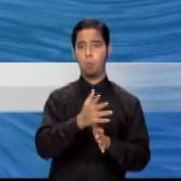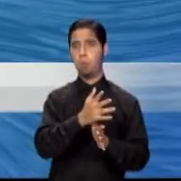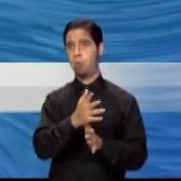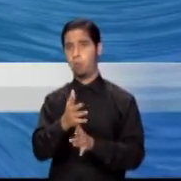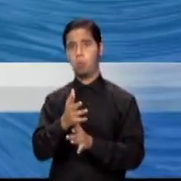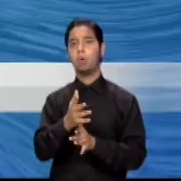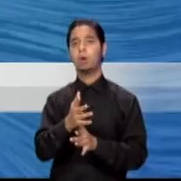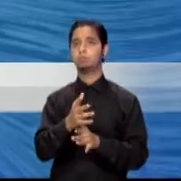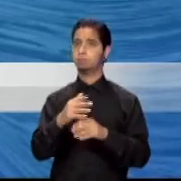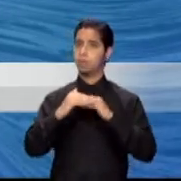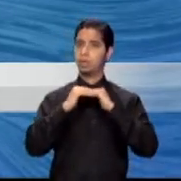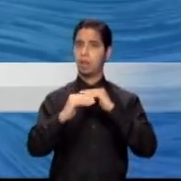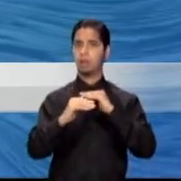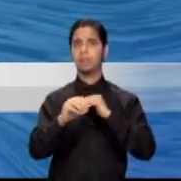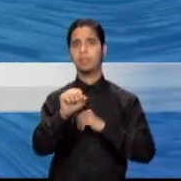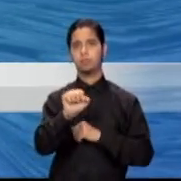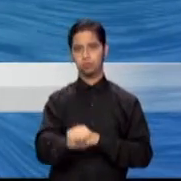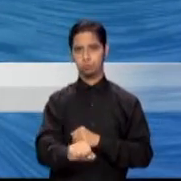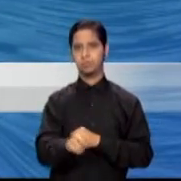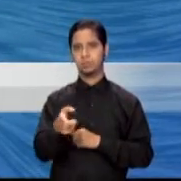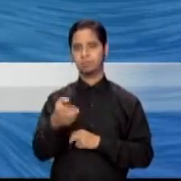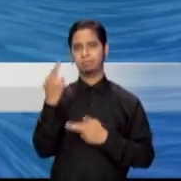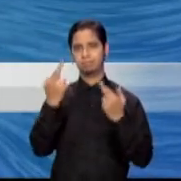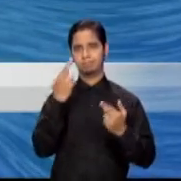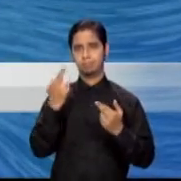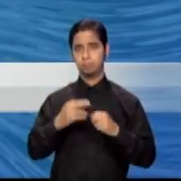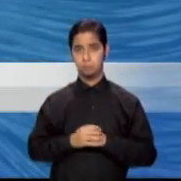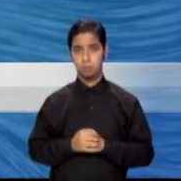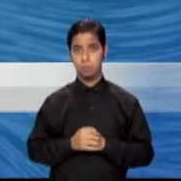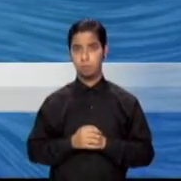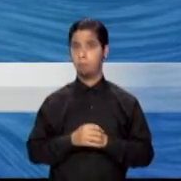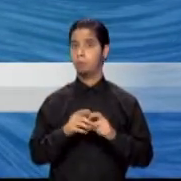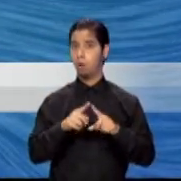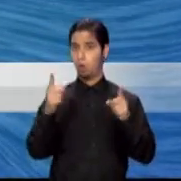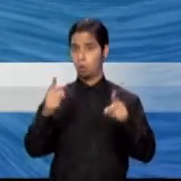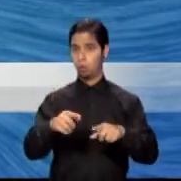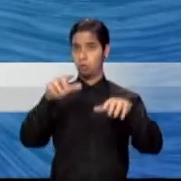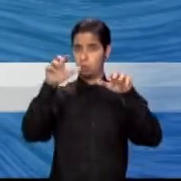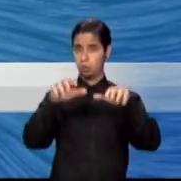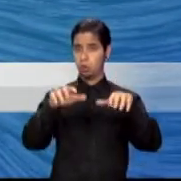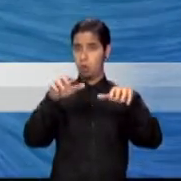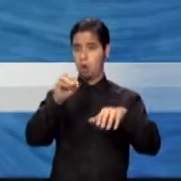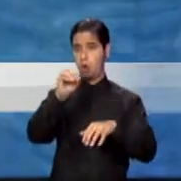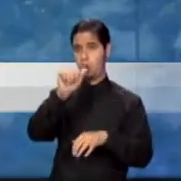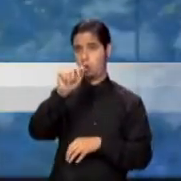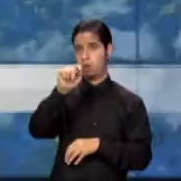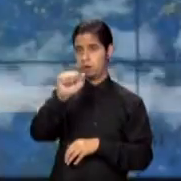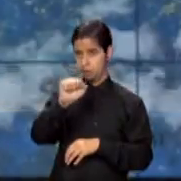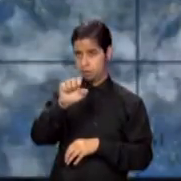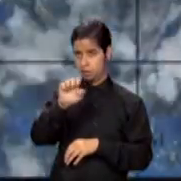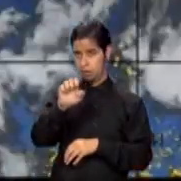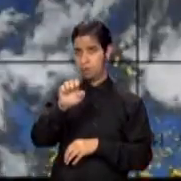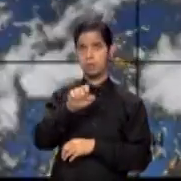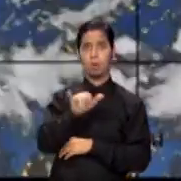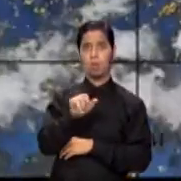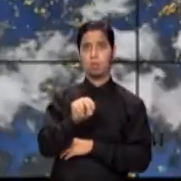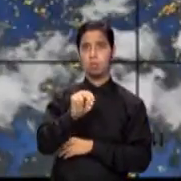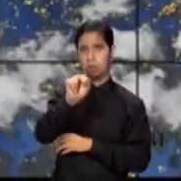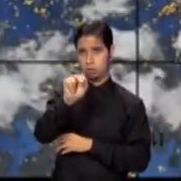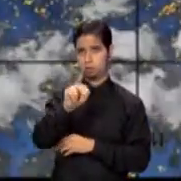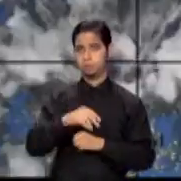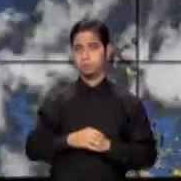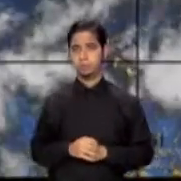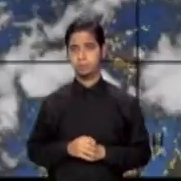sureste hacia la zona. Sin embargo, sí se han desarrollado aguaceros en el interior oeste y norte de la isla. También estamos